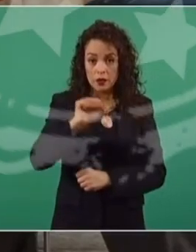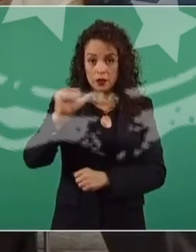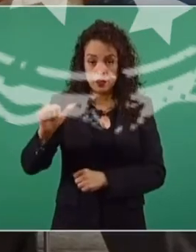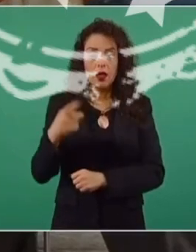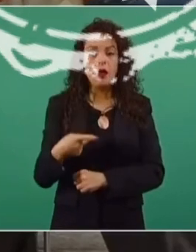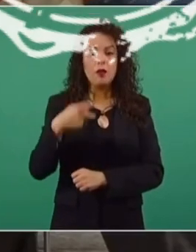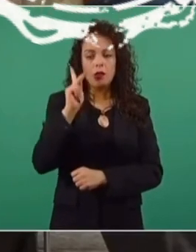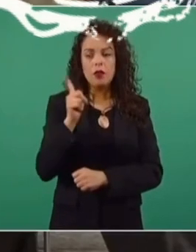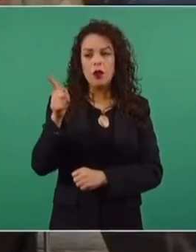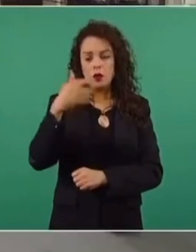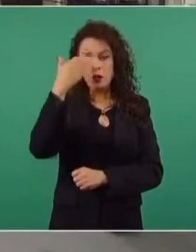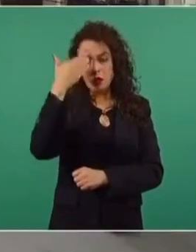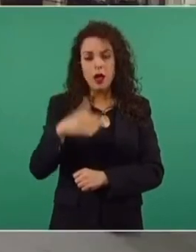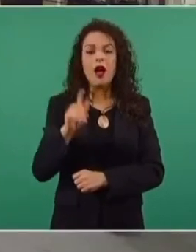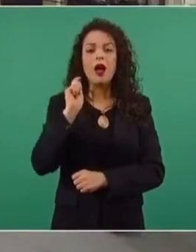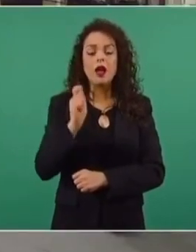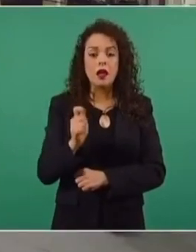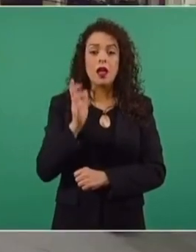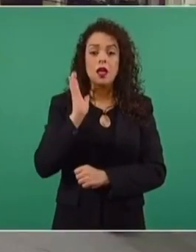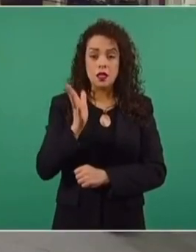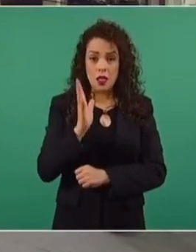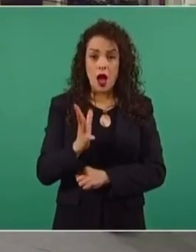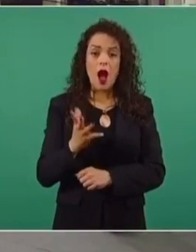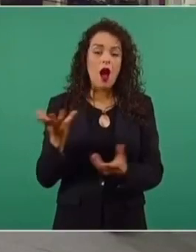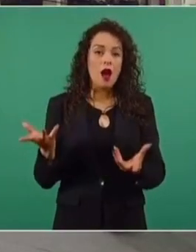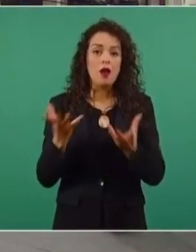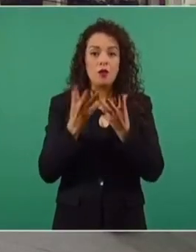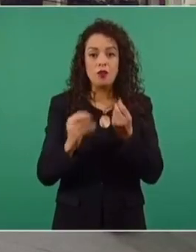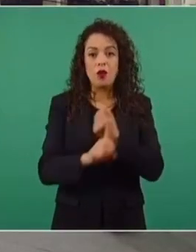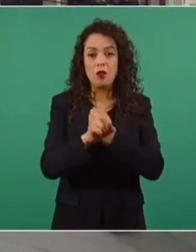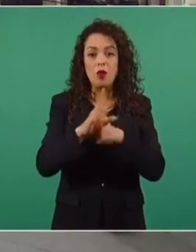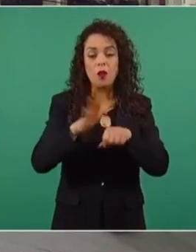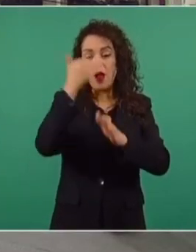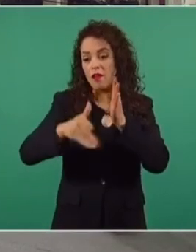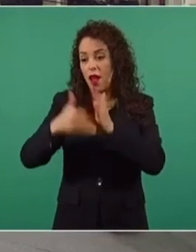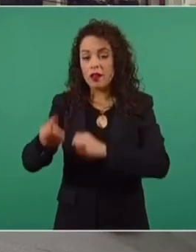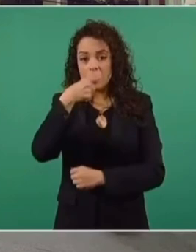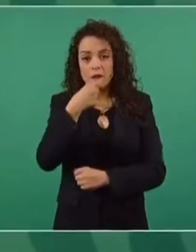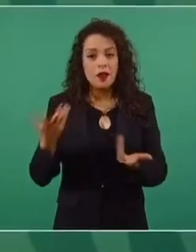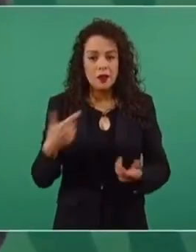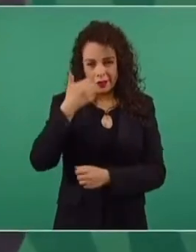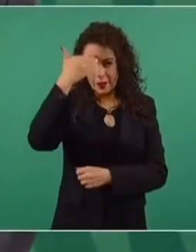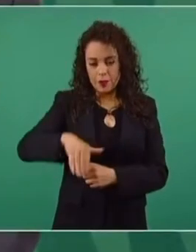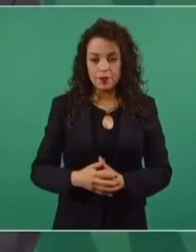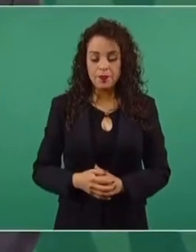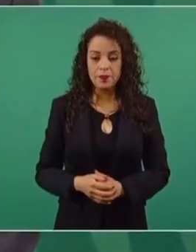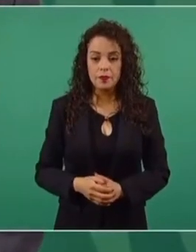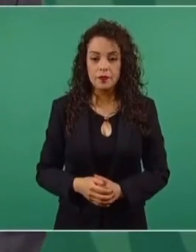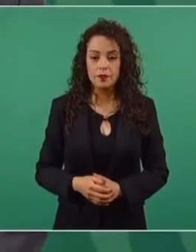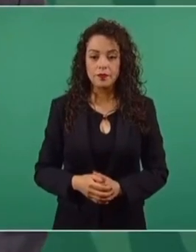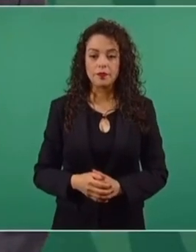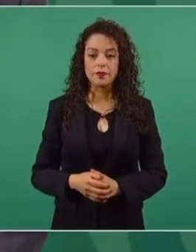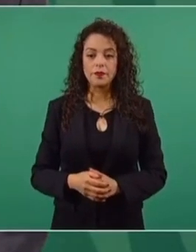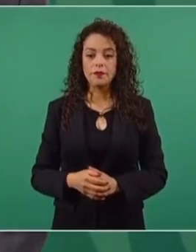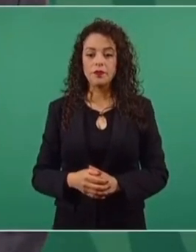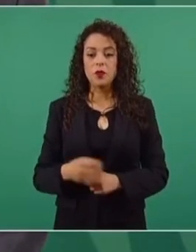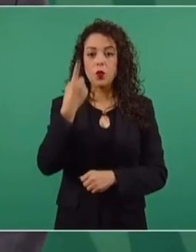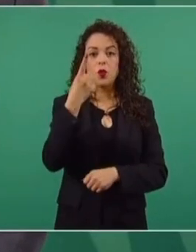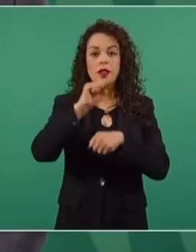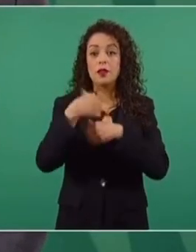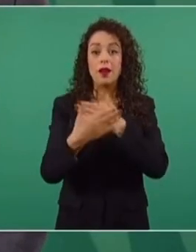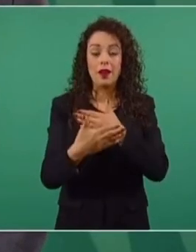Si ya está en vías de solucionarse, ¿qué es lo que se sabe al respecto? Se está avanzando mucho. Creo yo que para la semana próxima